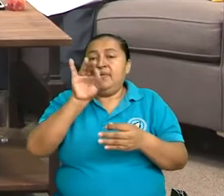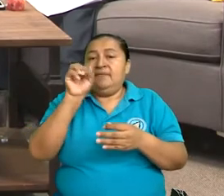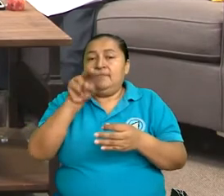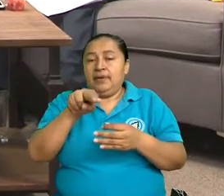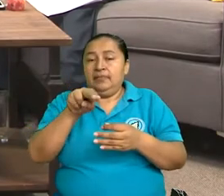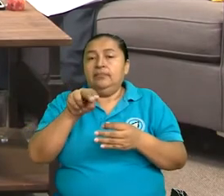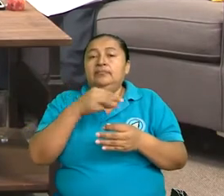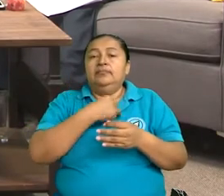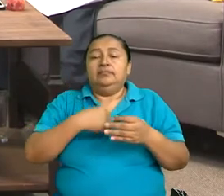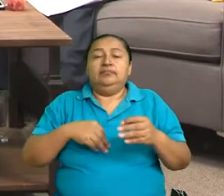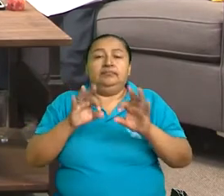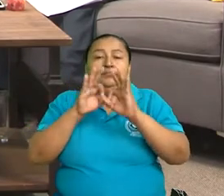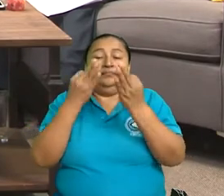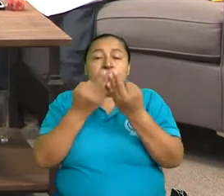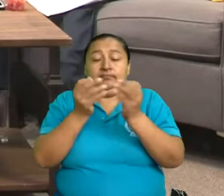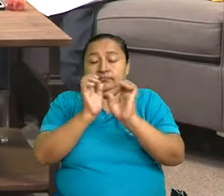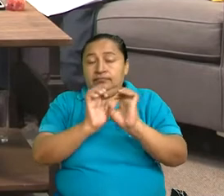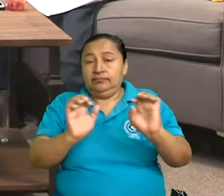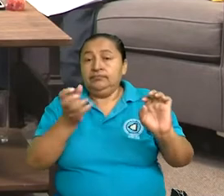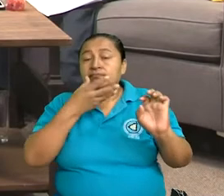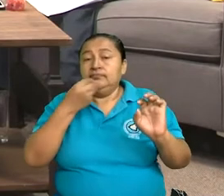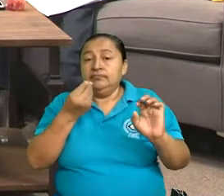Ministerio de la Familia, Adolescencia y Niñez,